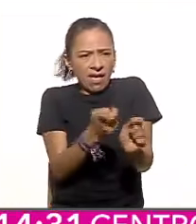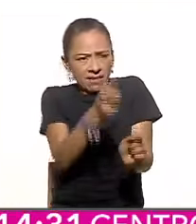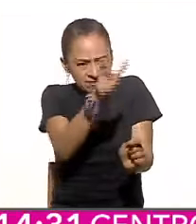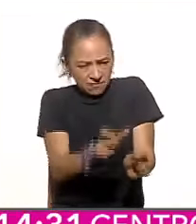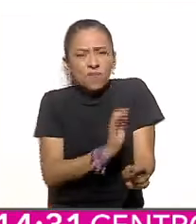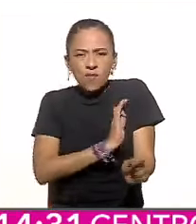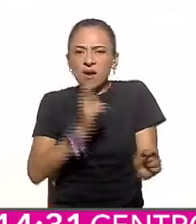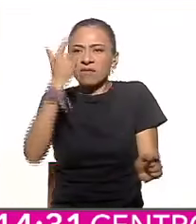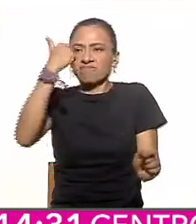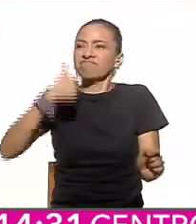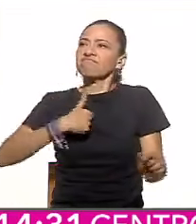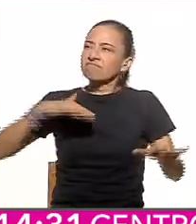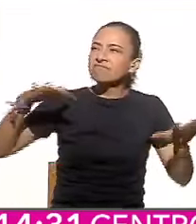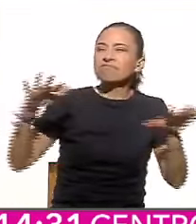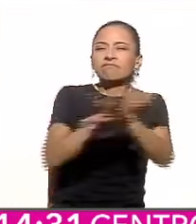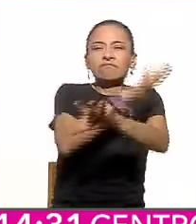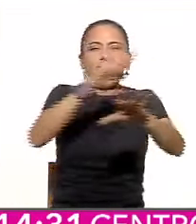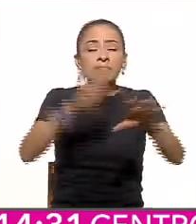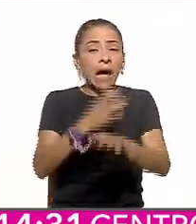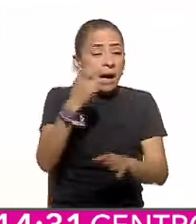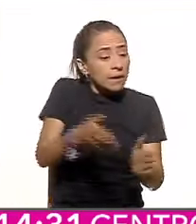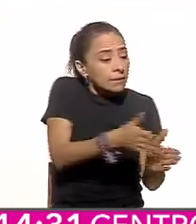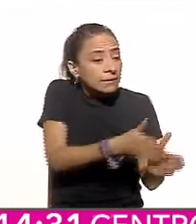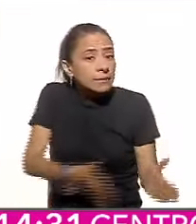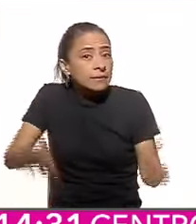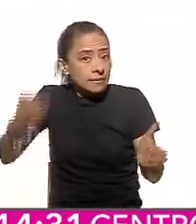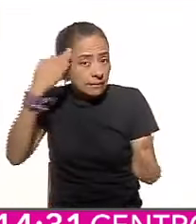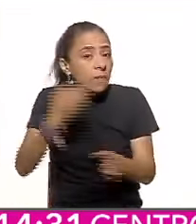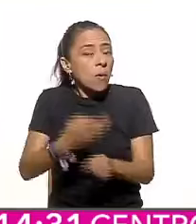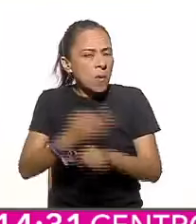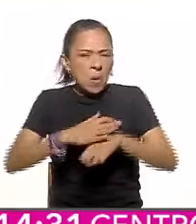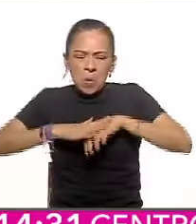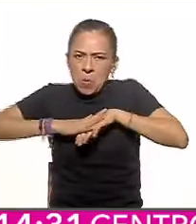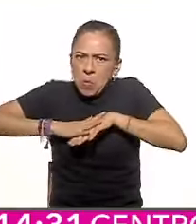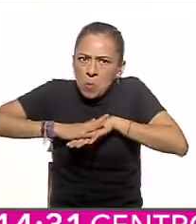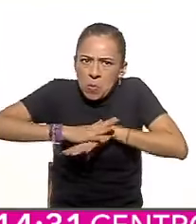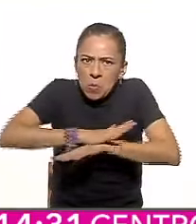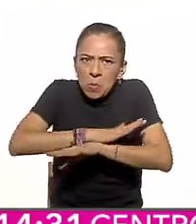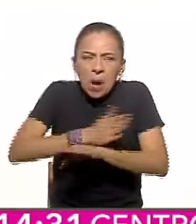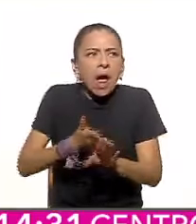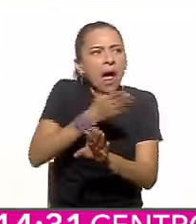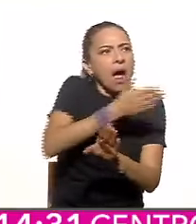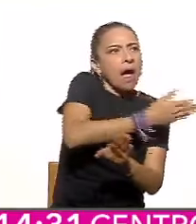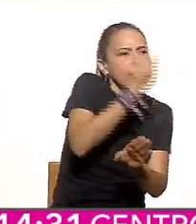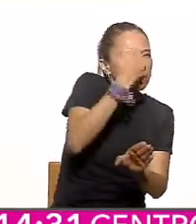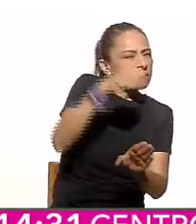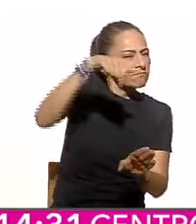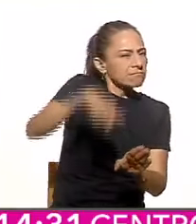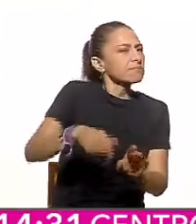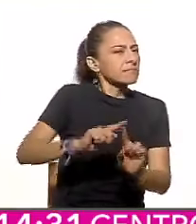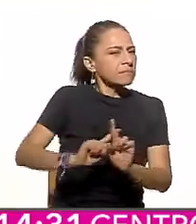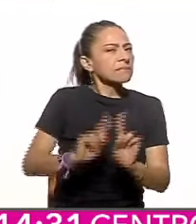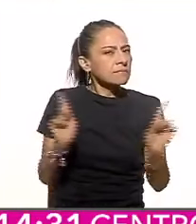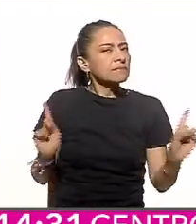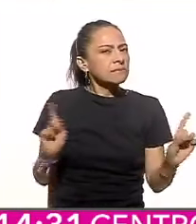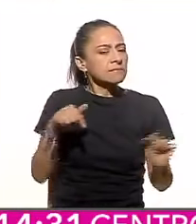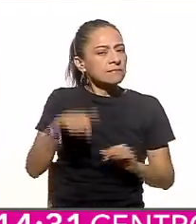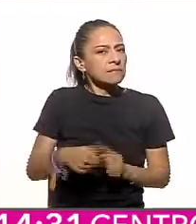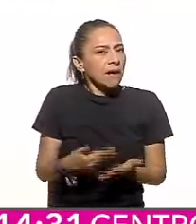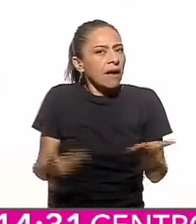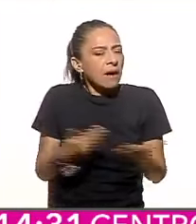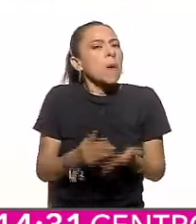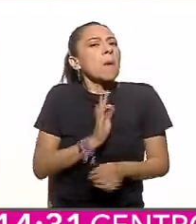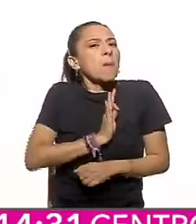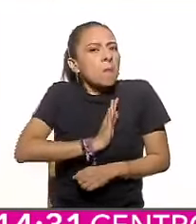que, a diferencia de otras, está decidida y ha demostrado ser capaz de coexistir, en